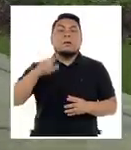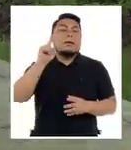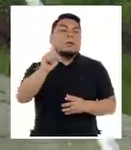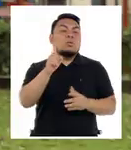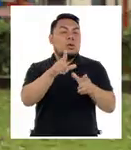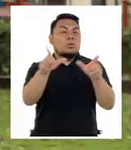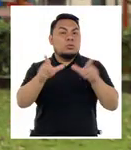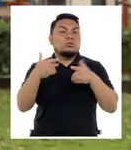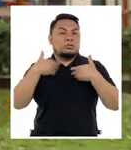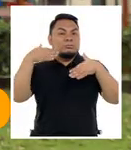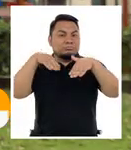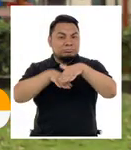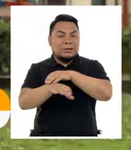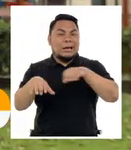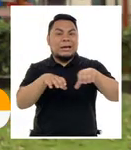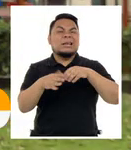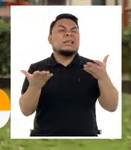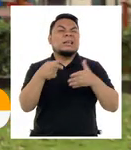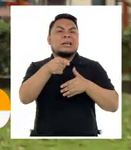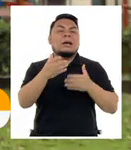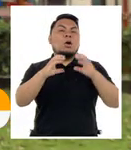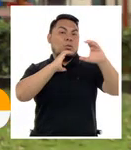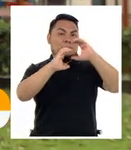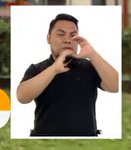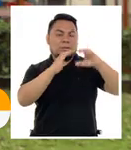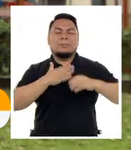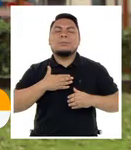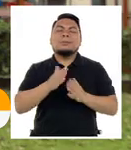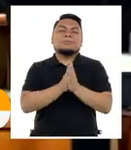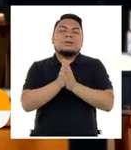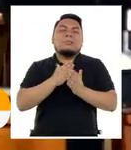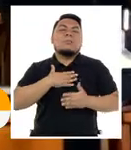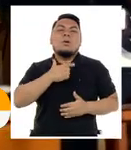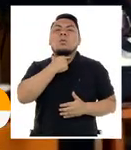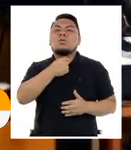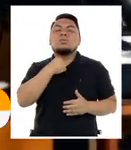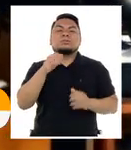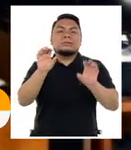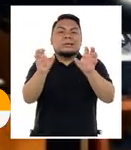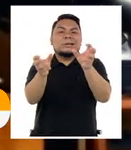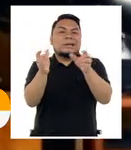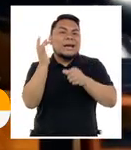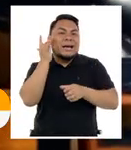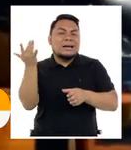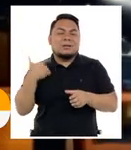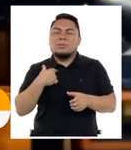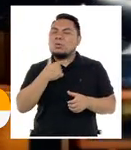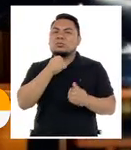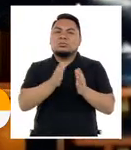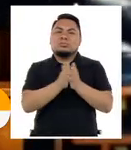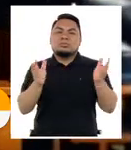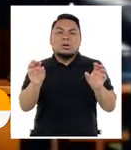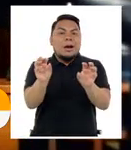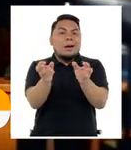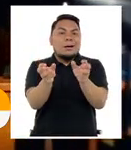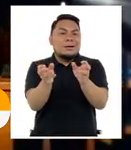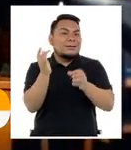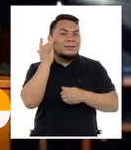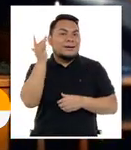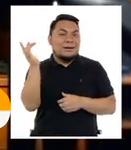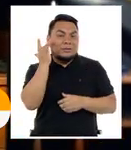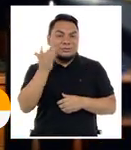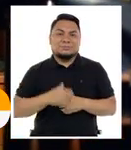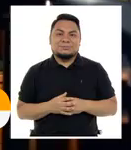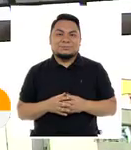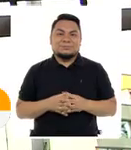Uno de los terrenos en los que he incursionado es las comunicaciones. Me apasiona la radio, entre paréntesis, soy un radiomaniaco, así me